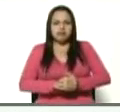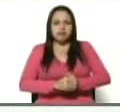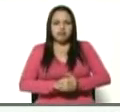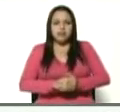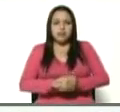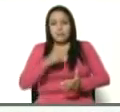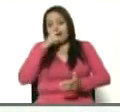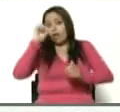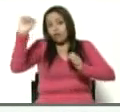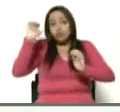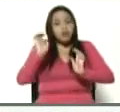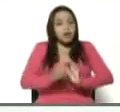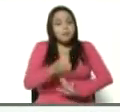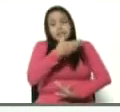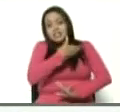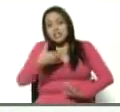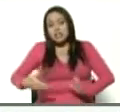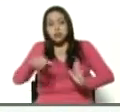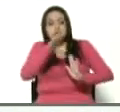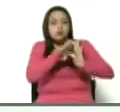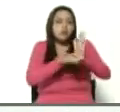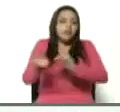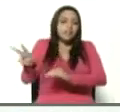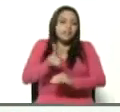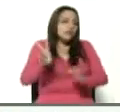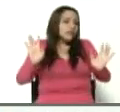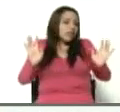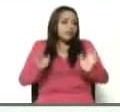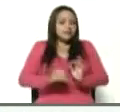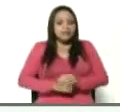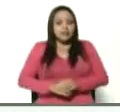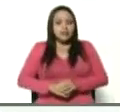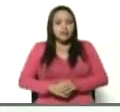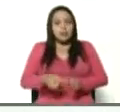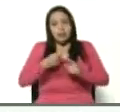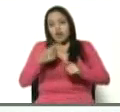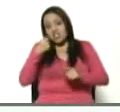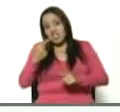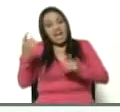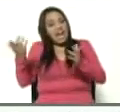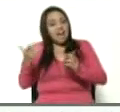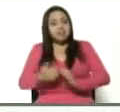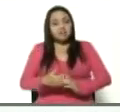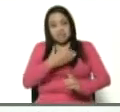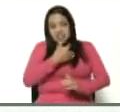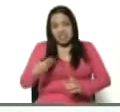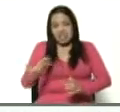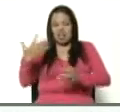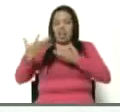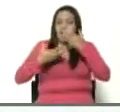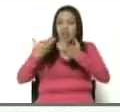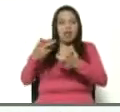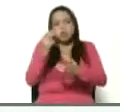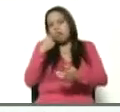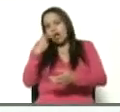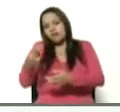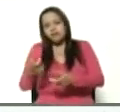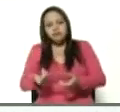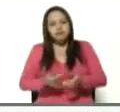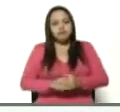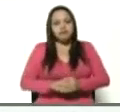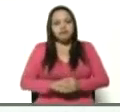Maduro, presidente constitucional de Venezuela, pero entonces dije, ¿ah, tiene la laraca? No hablo. Mande a la vicepresidenta.